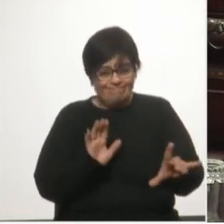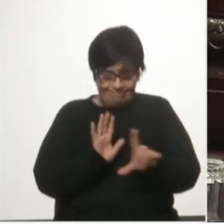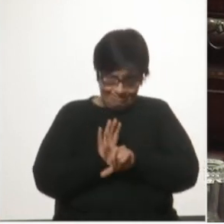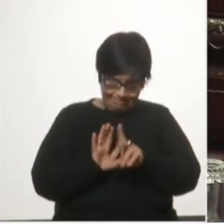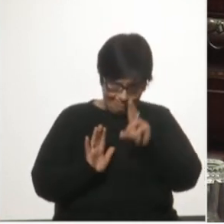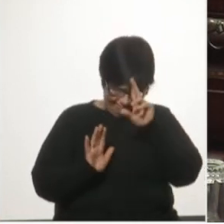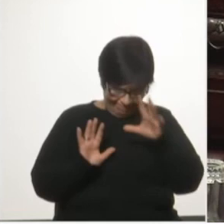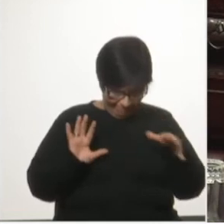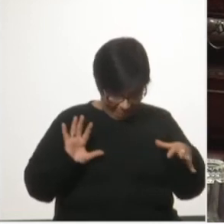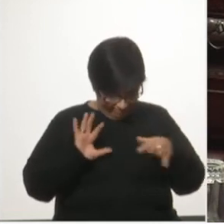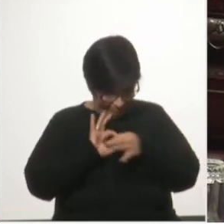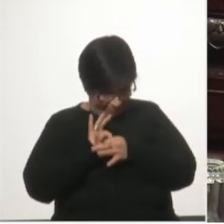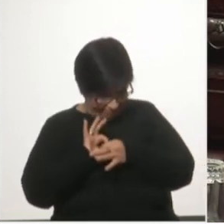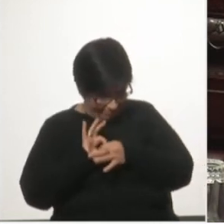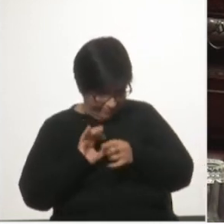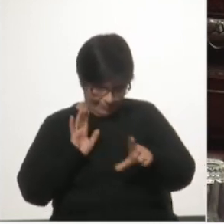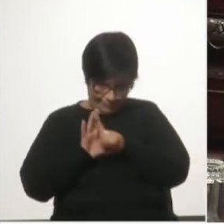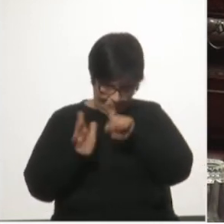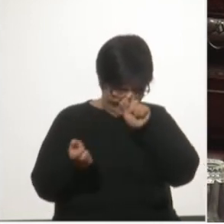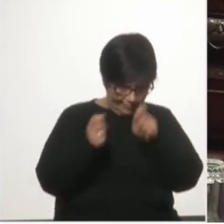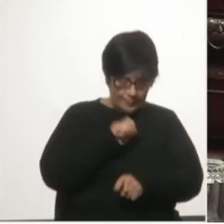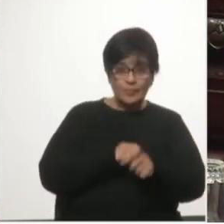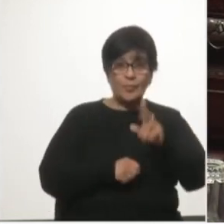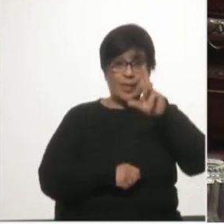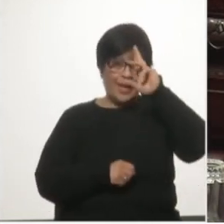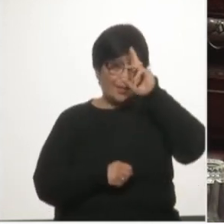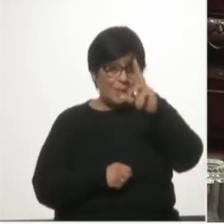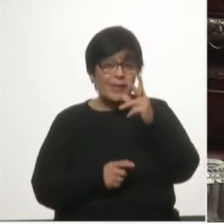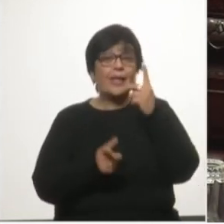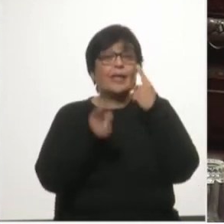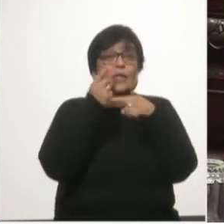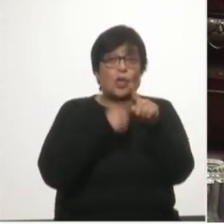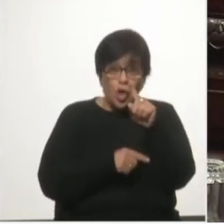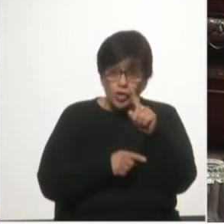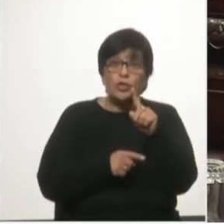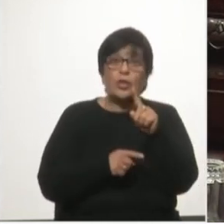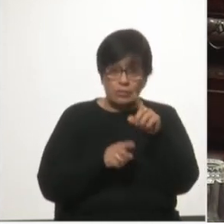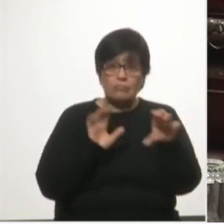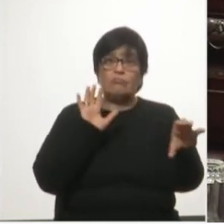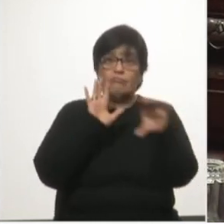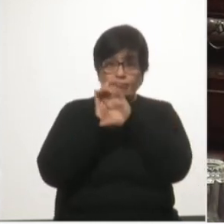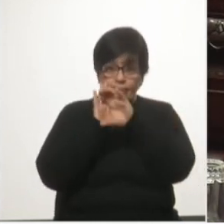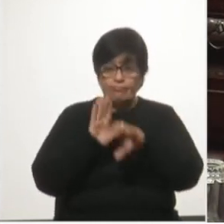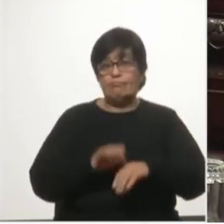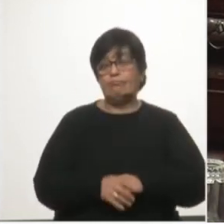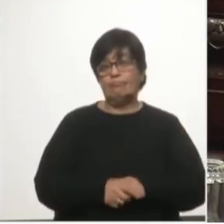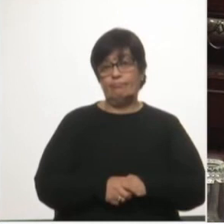con un cambio en la ley y respetando por tanto la constitución